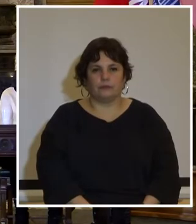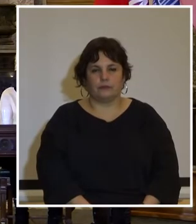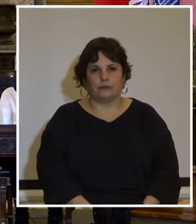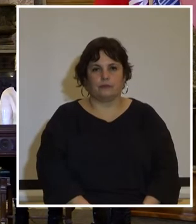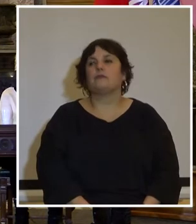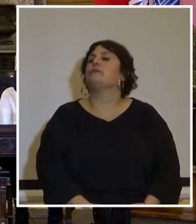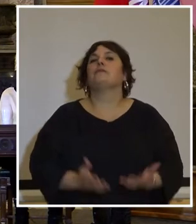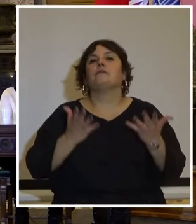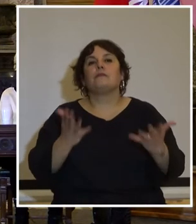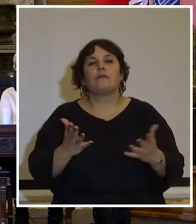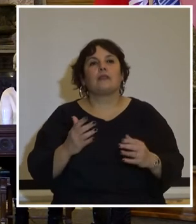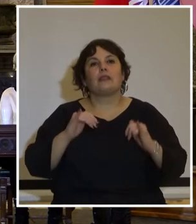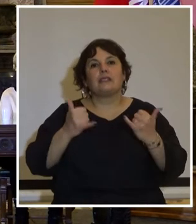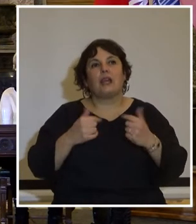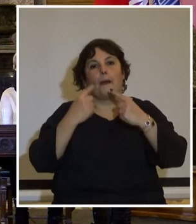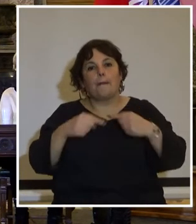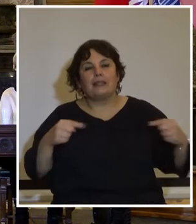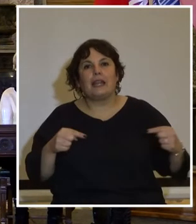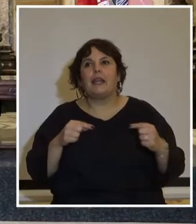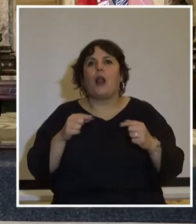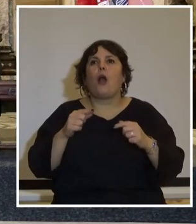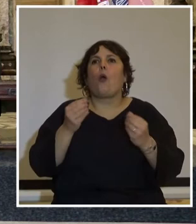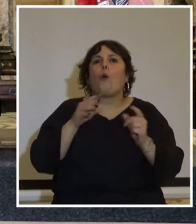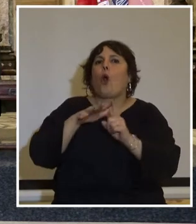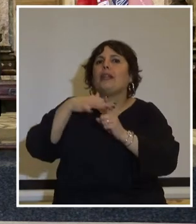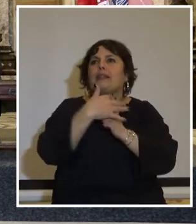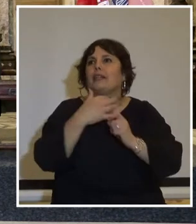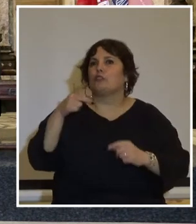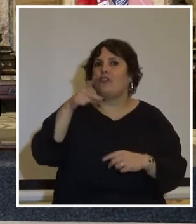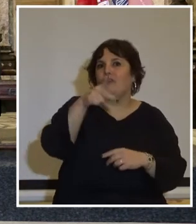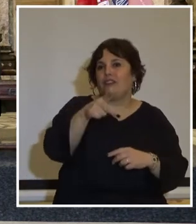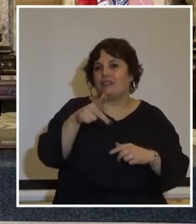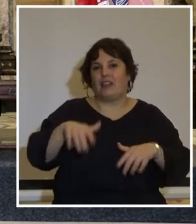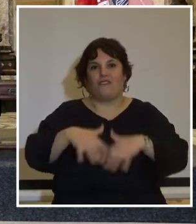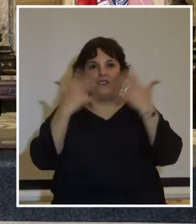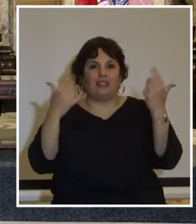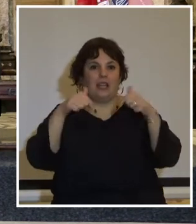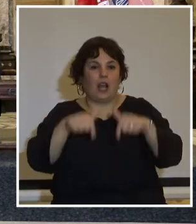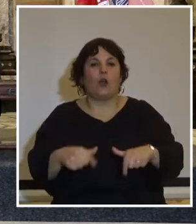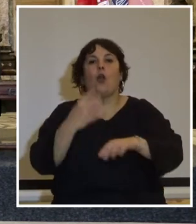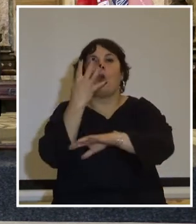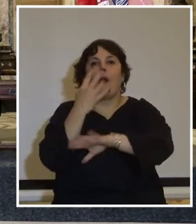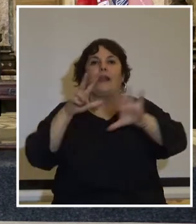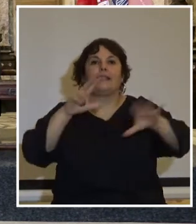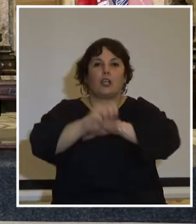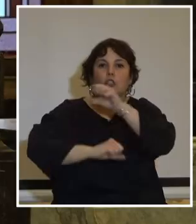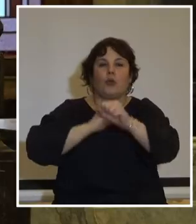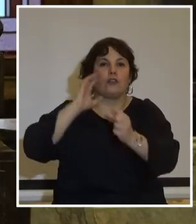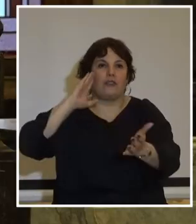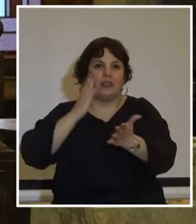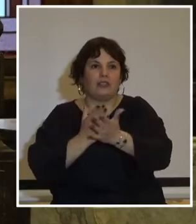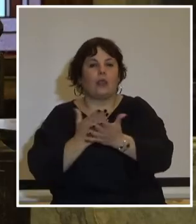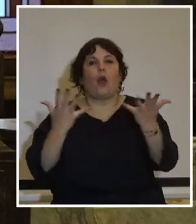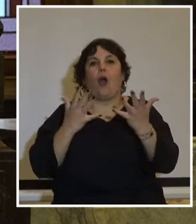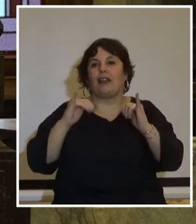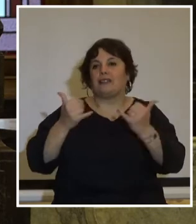Bueno, ahí estaba el material para contextualizar entonces esta fecha que se está celebrando entonces, 48 años del golpe de Estado. Vamos a la